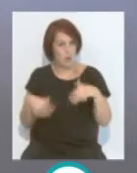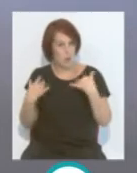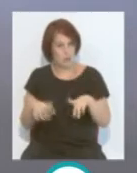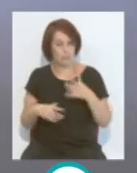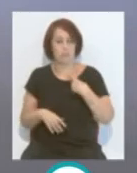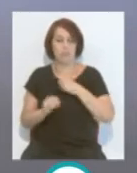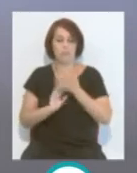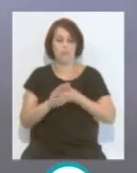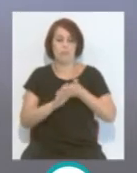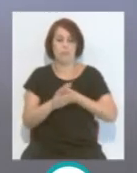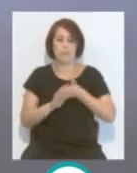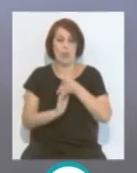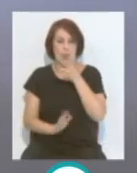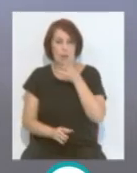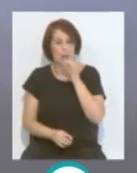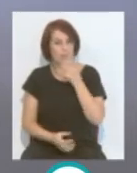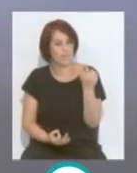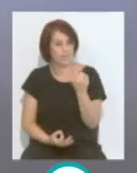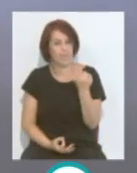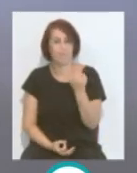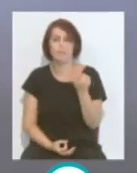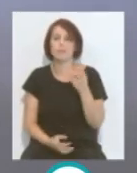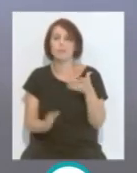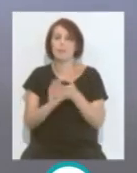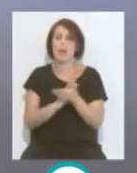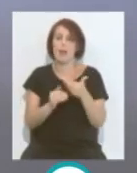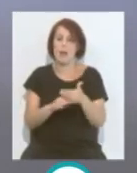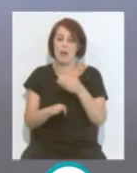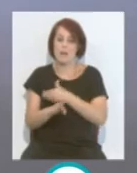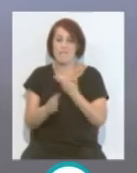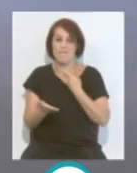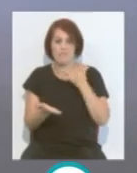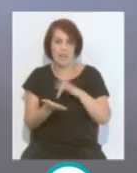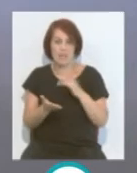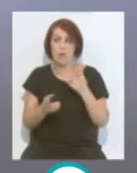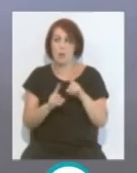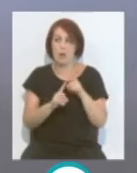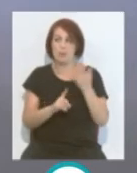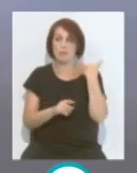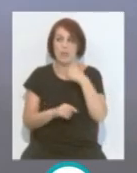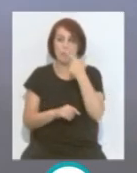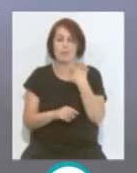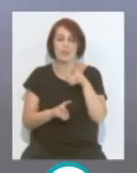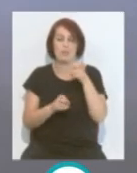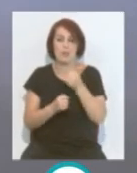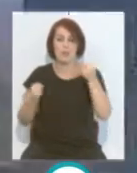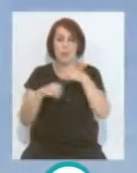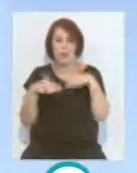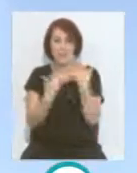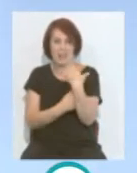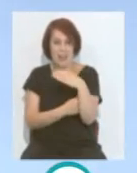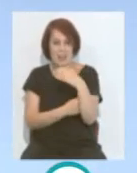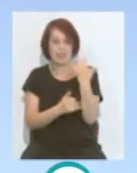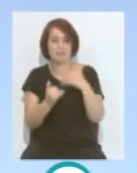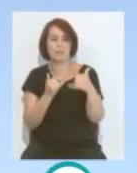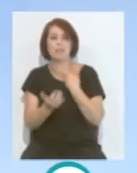Vamos a hablar también a continuación de lo que supone el adelanto de la fecha, como incidimos ayer, del trofeo Carranza. Finalmente se